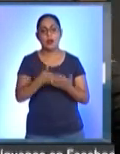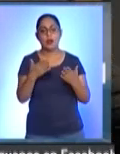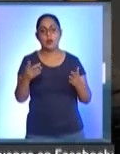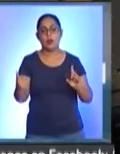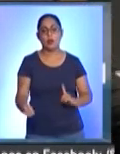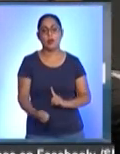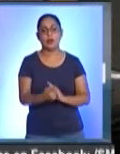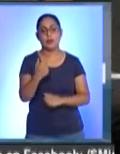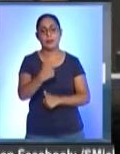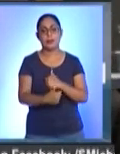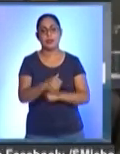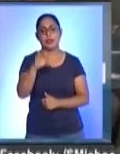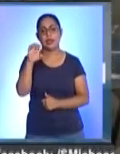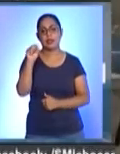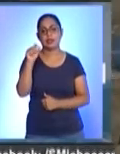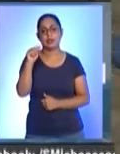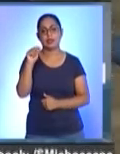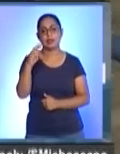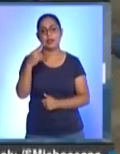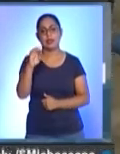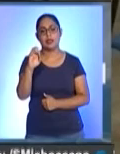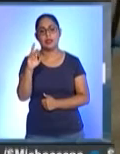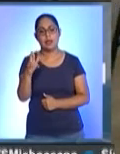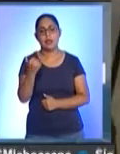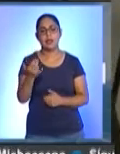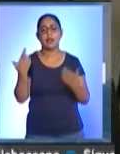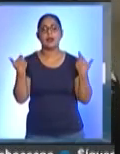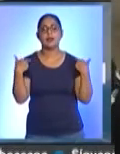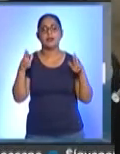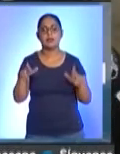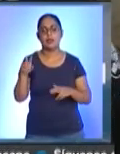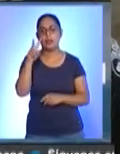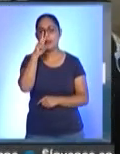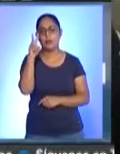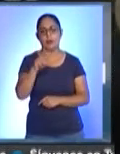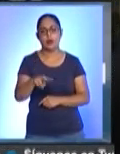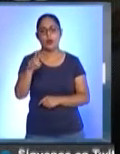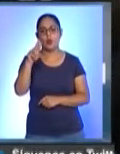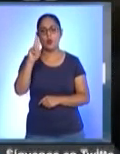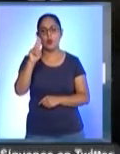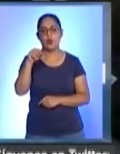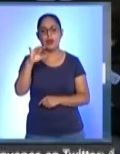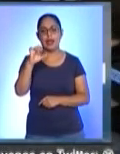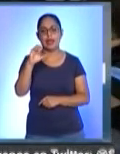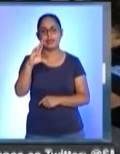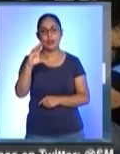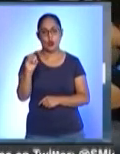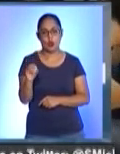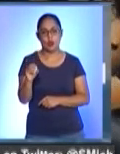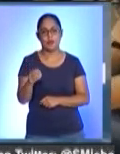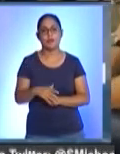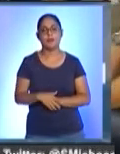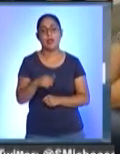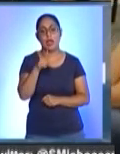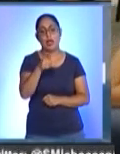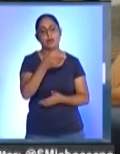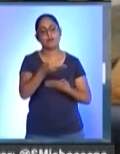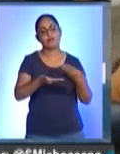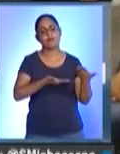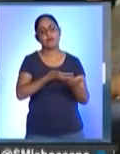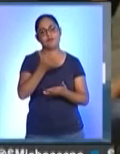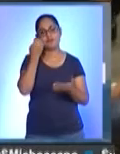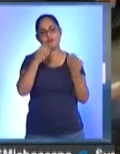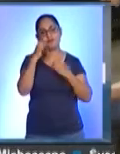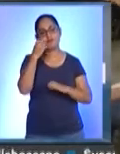participaron Esther Hernández Torres y el representante de México en la UNESCO, Frédéric Baquerón Oriol, quienes compartieron sus